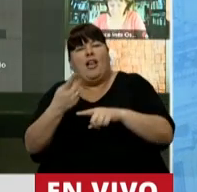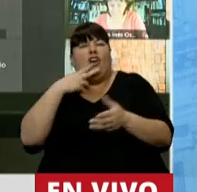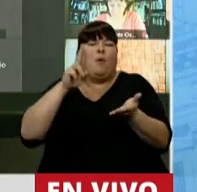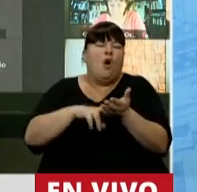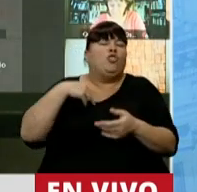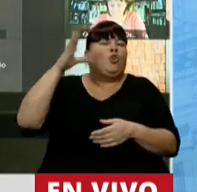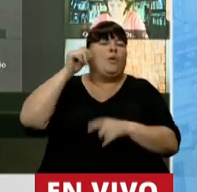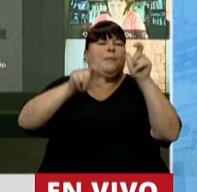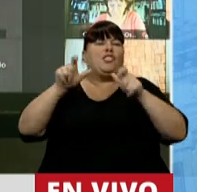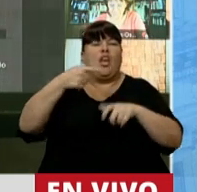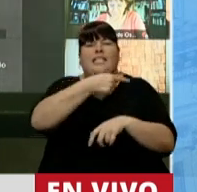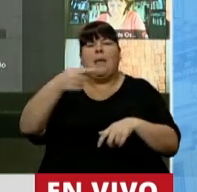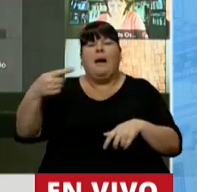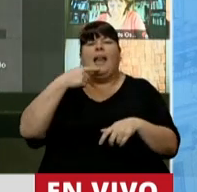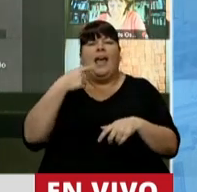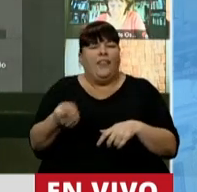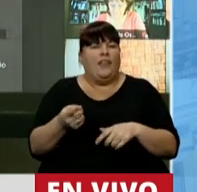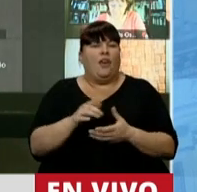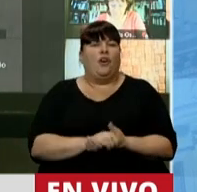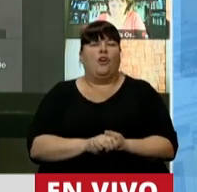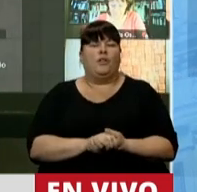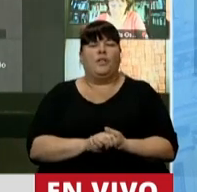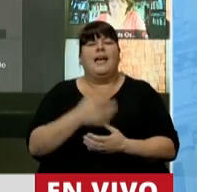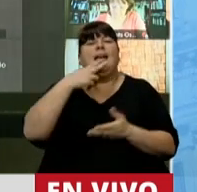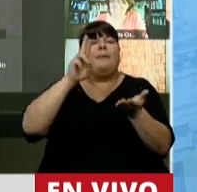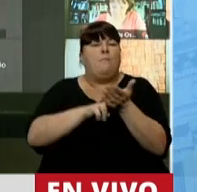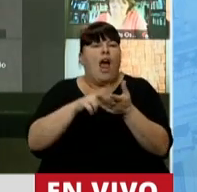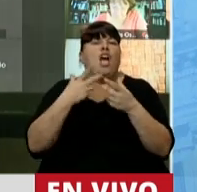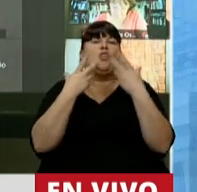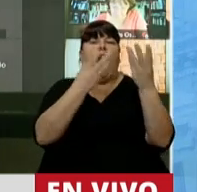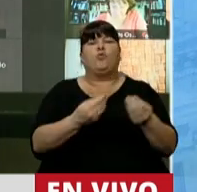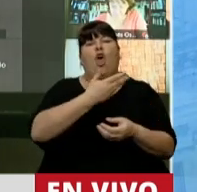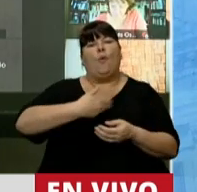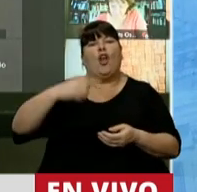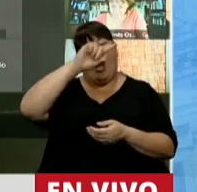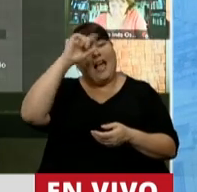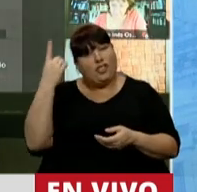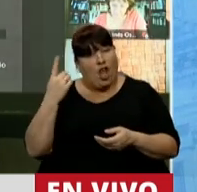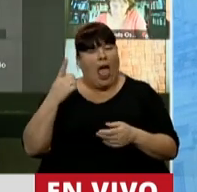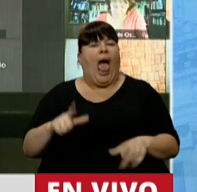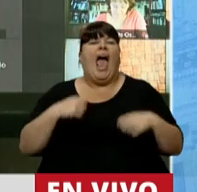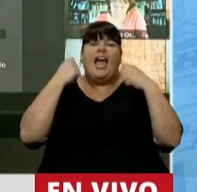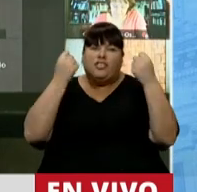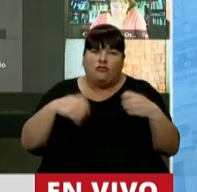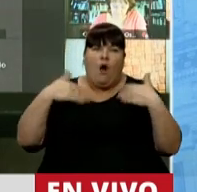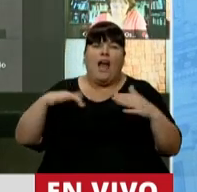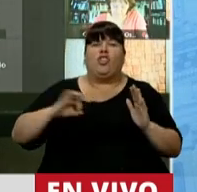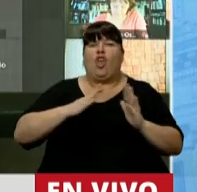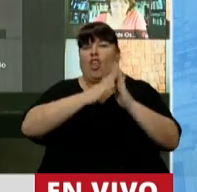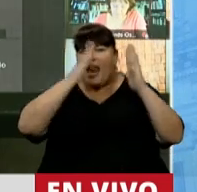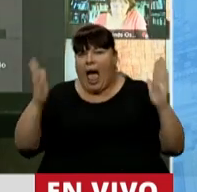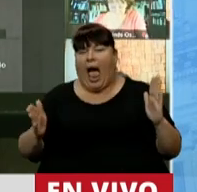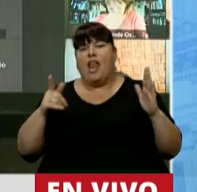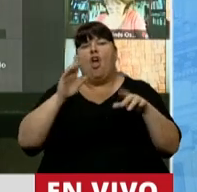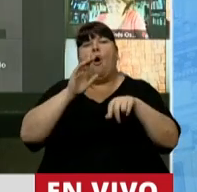impuesto. Escuché a funcionarios de esta semana decir que con este impuesto se va a ayudar al gobierno nacional en el gran esfuerzo que hizo durante todo el año